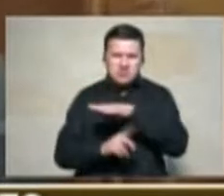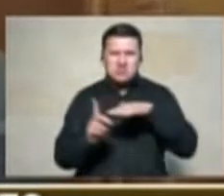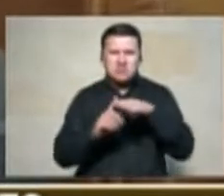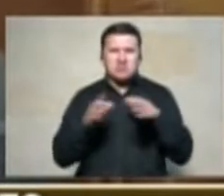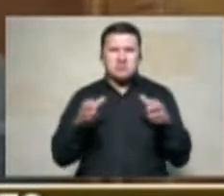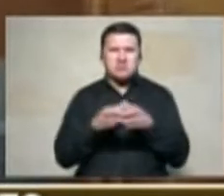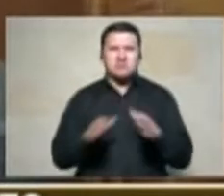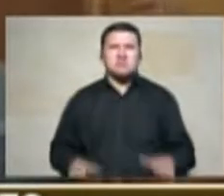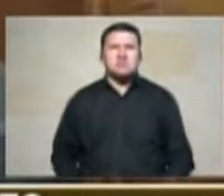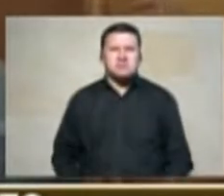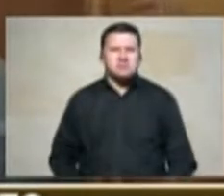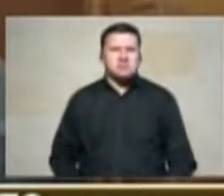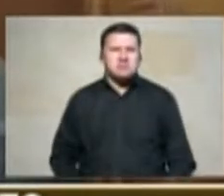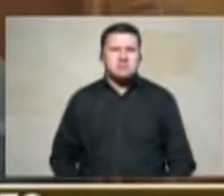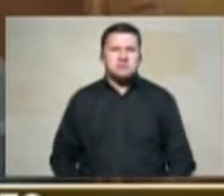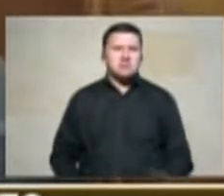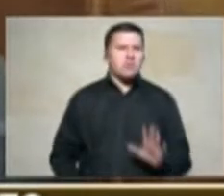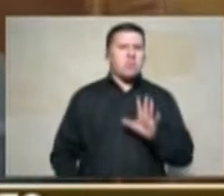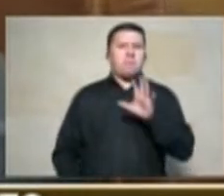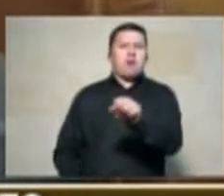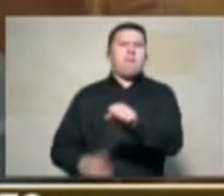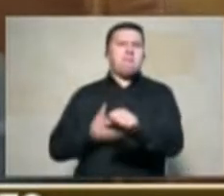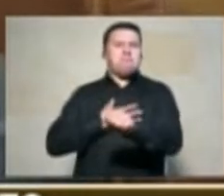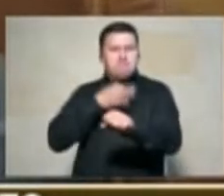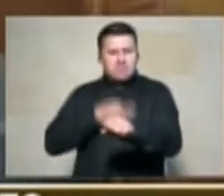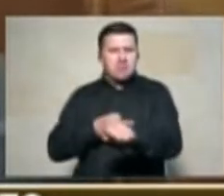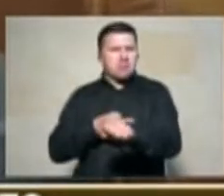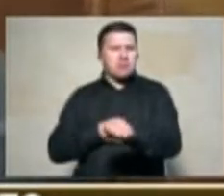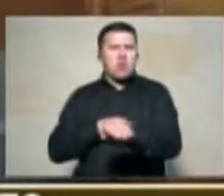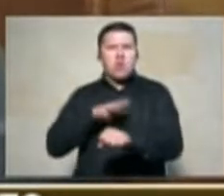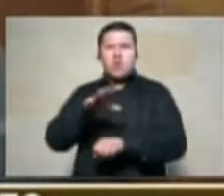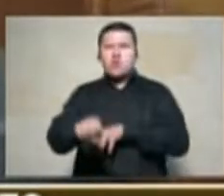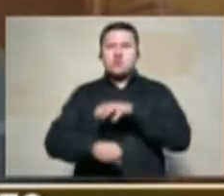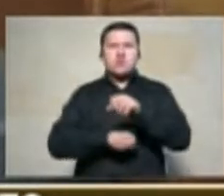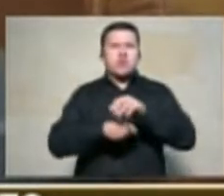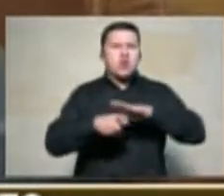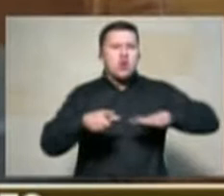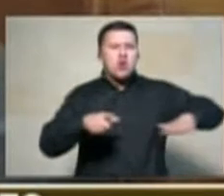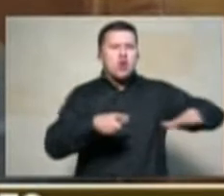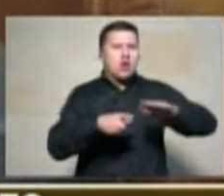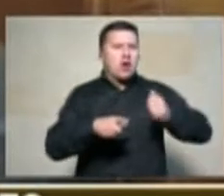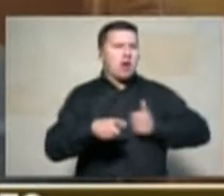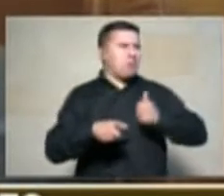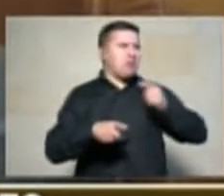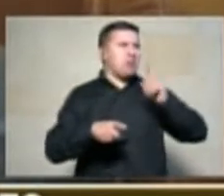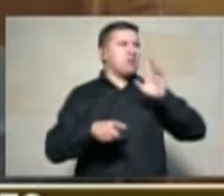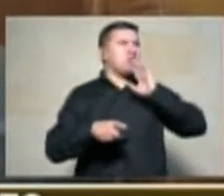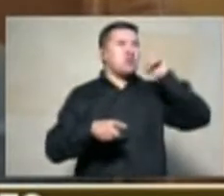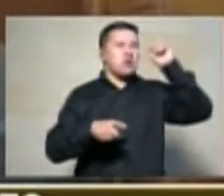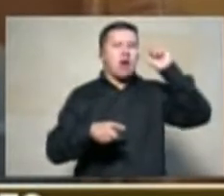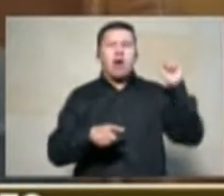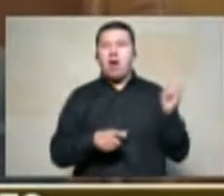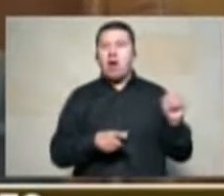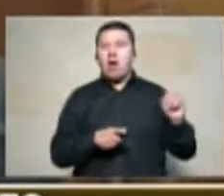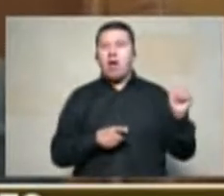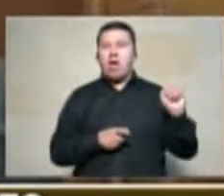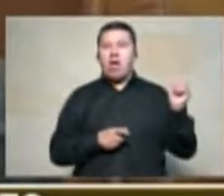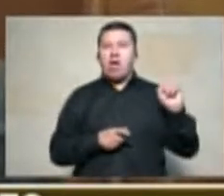en pocas manos de acumulación de baldíos que por años